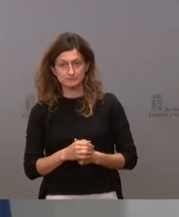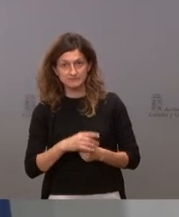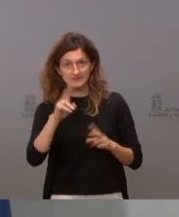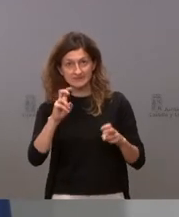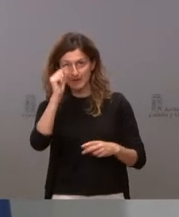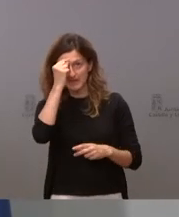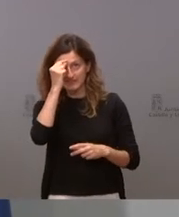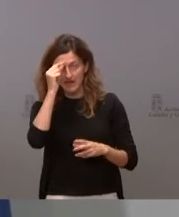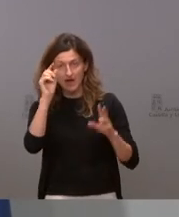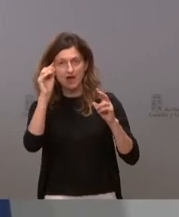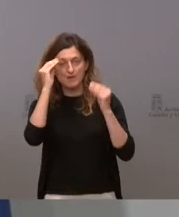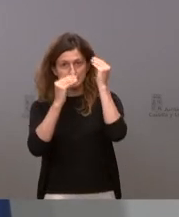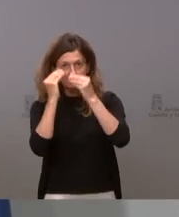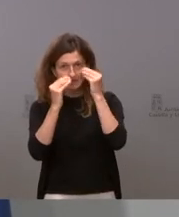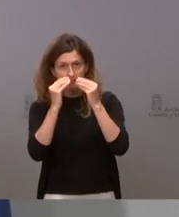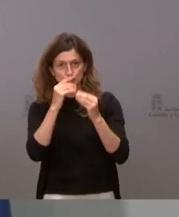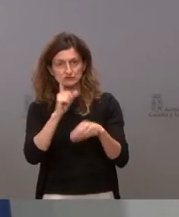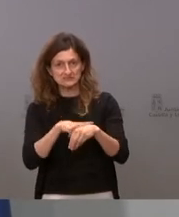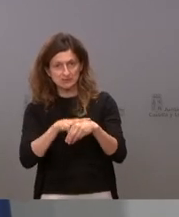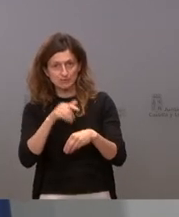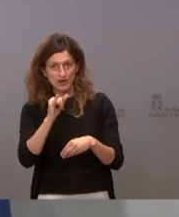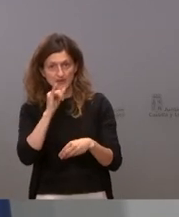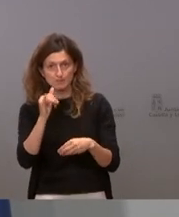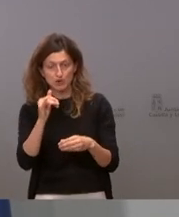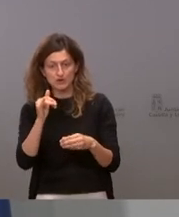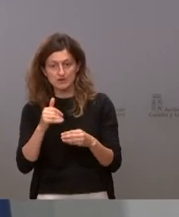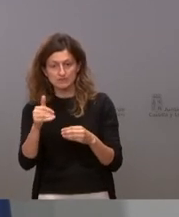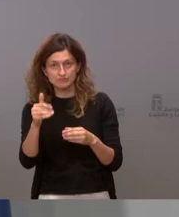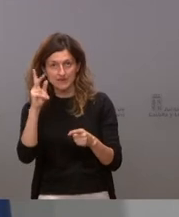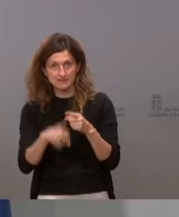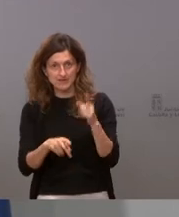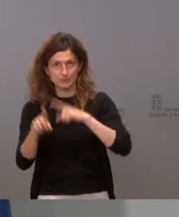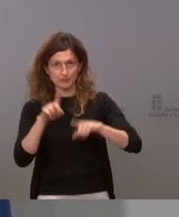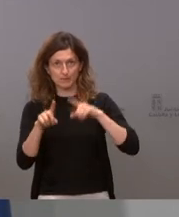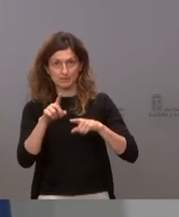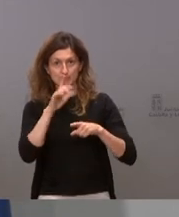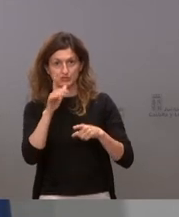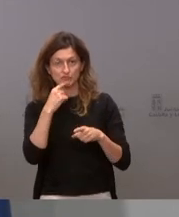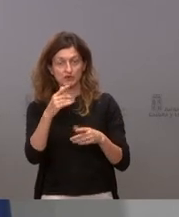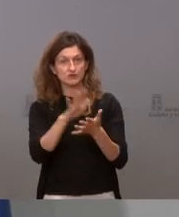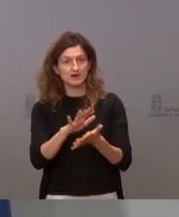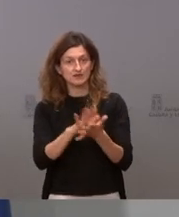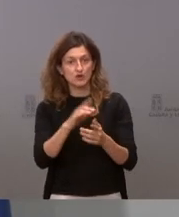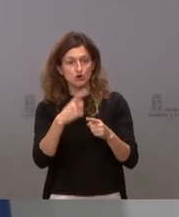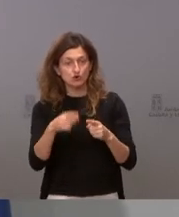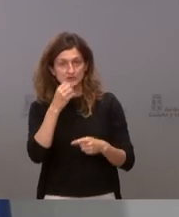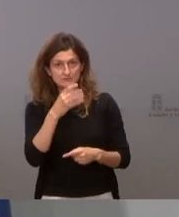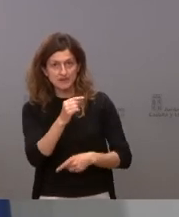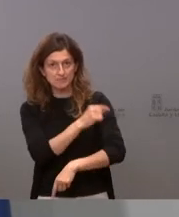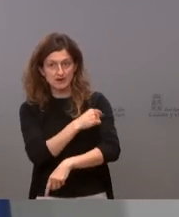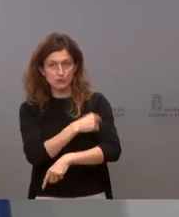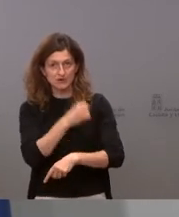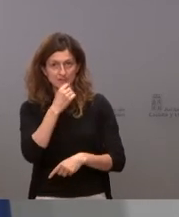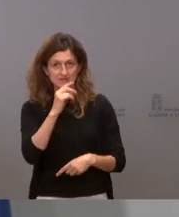pensamos que estamos en tiempo para evitar mayores problemas por tanto tranquilidad las cosas van bien estamos vacunando bien las